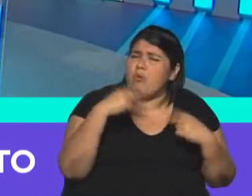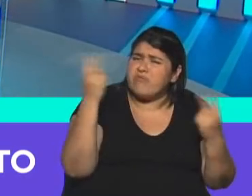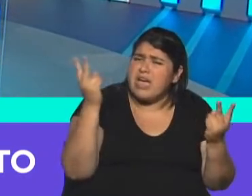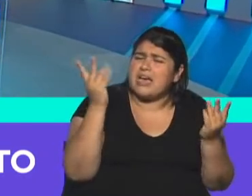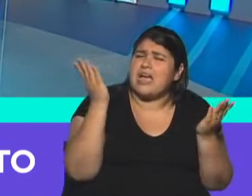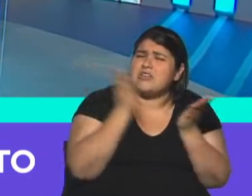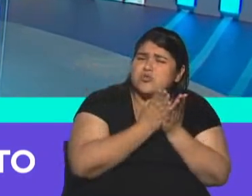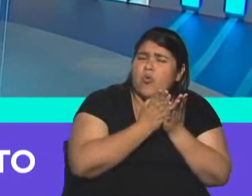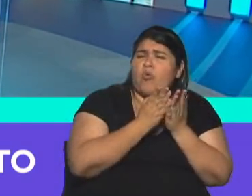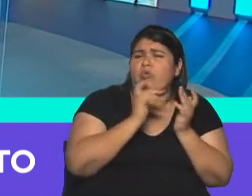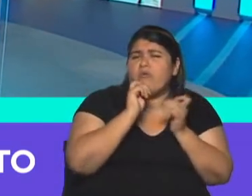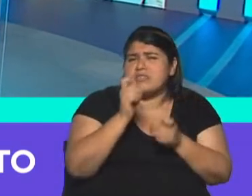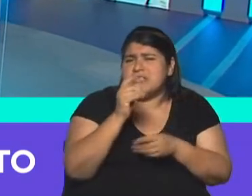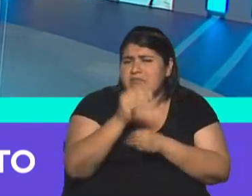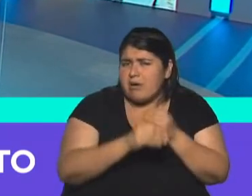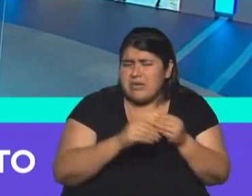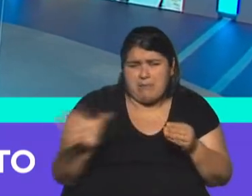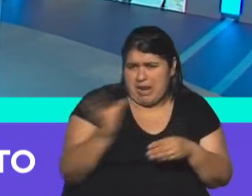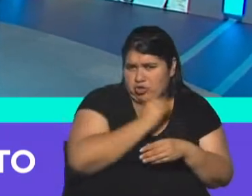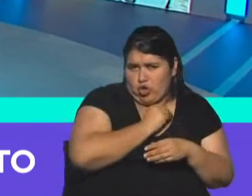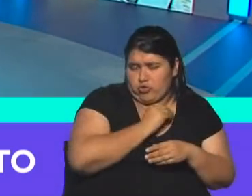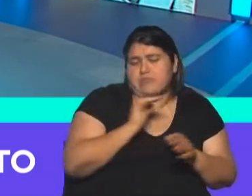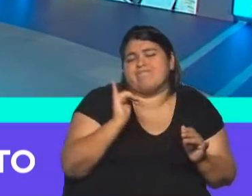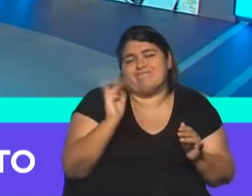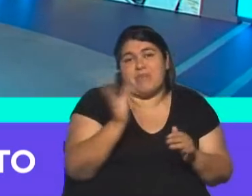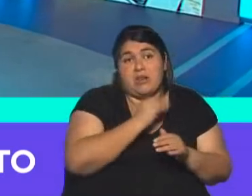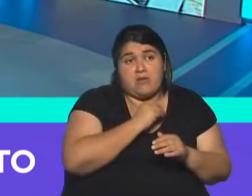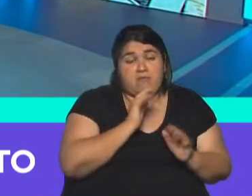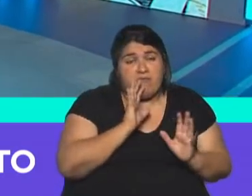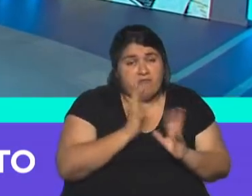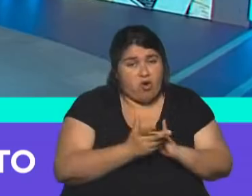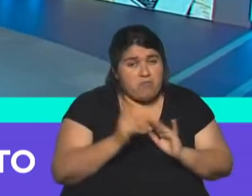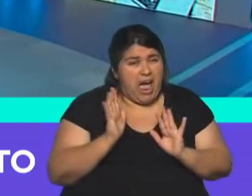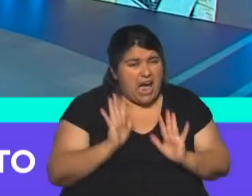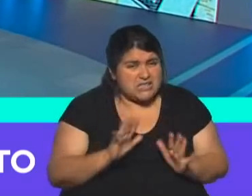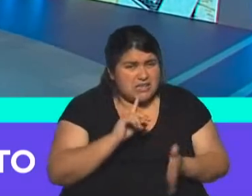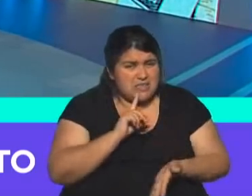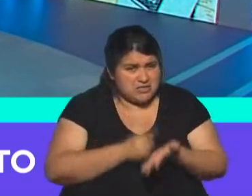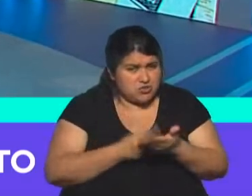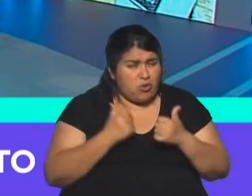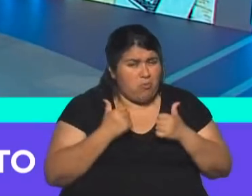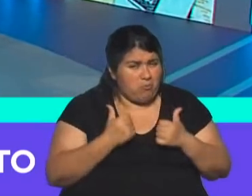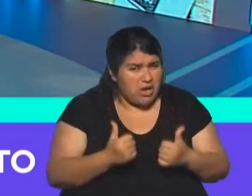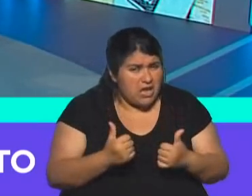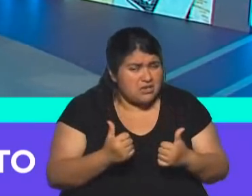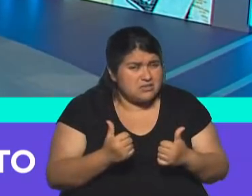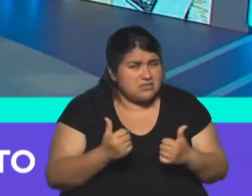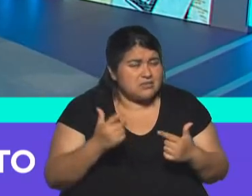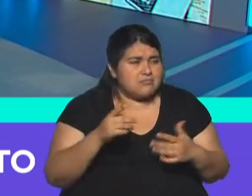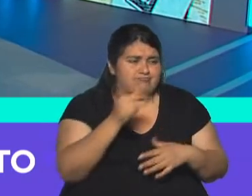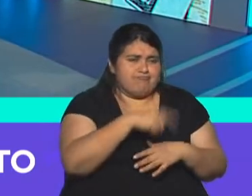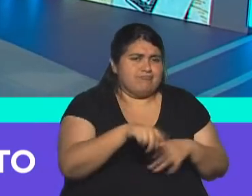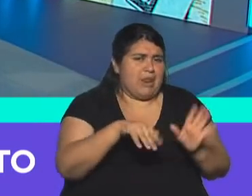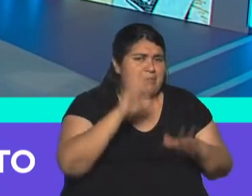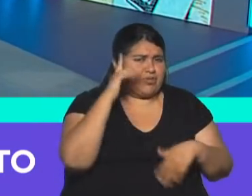para visitar algún familiar. Digamos, abarca a todos. Por eso, ¿valía la pena una medida de estas características antipáticas como para